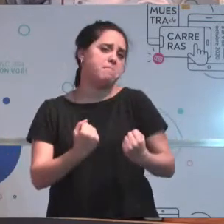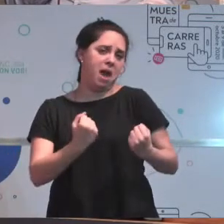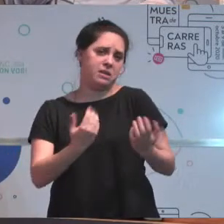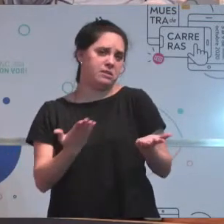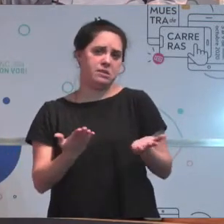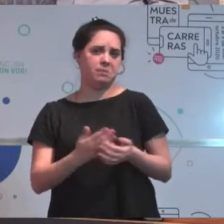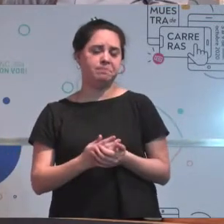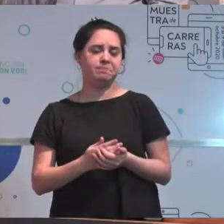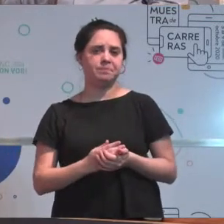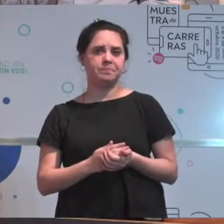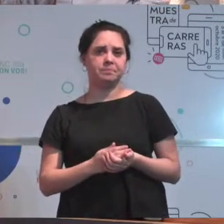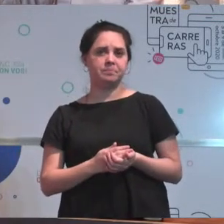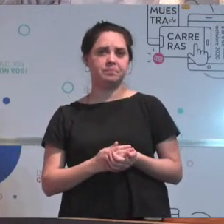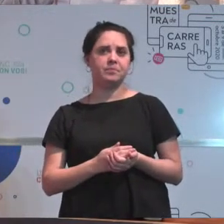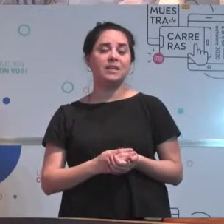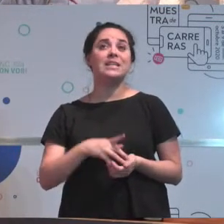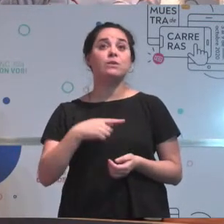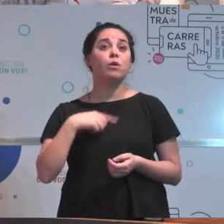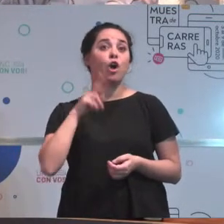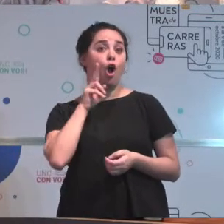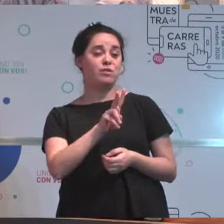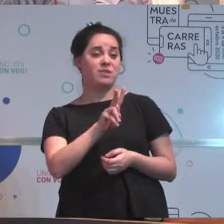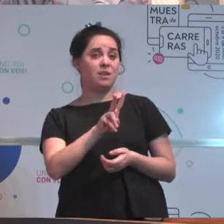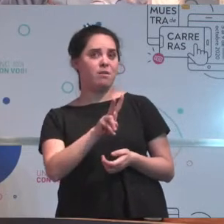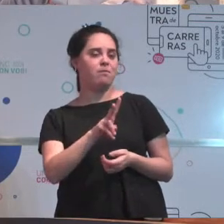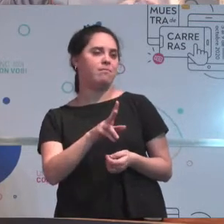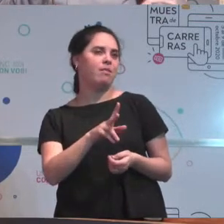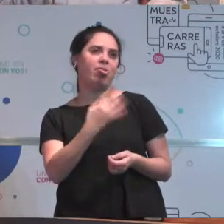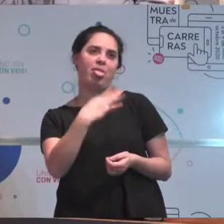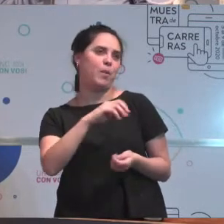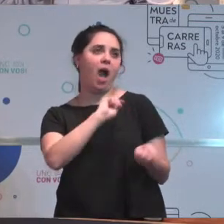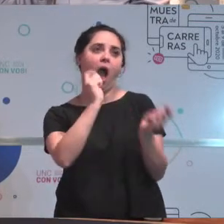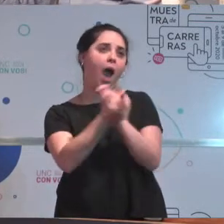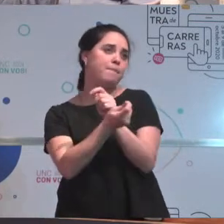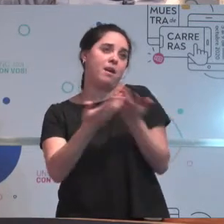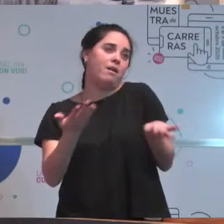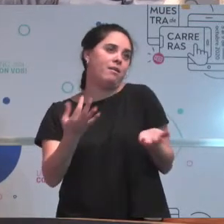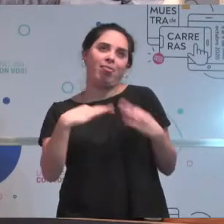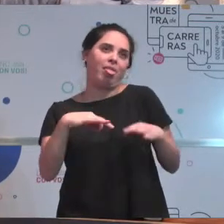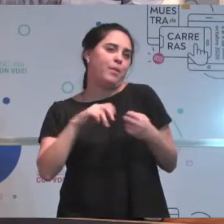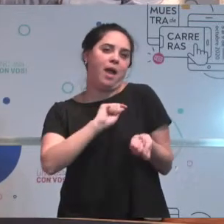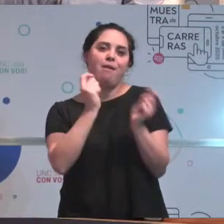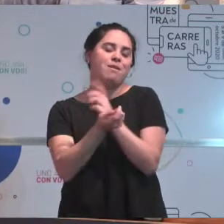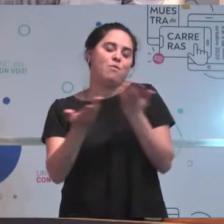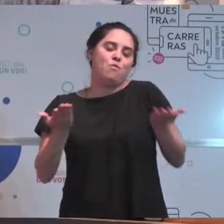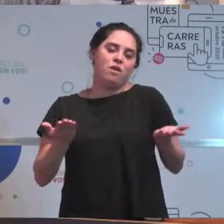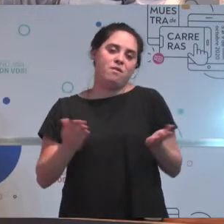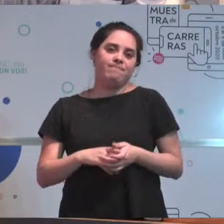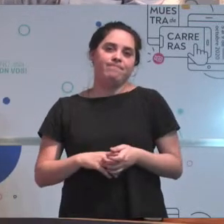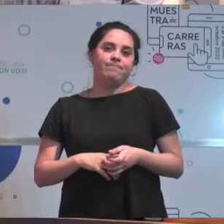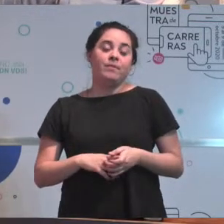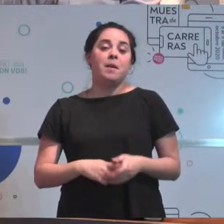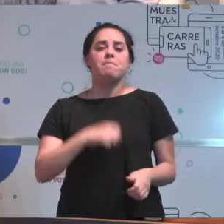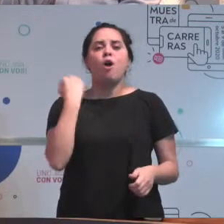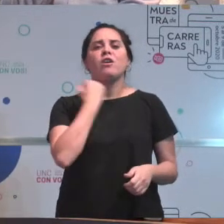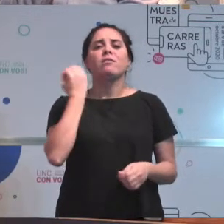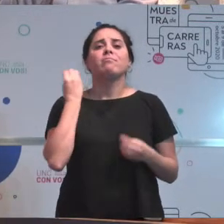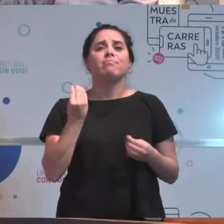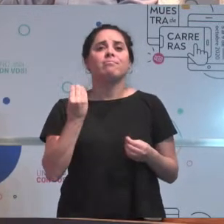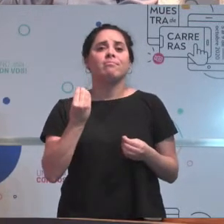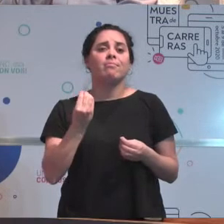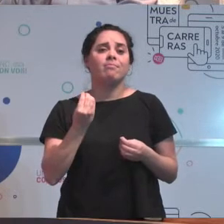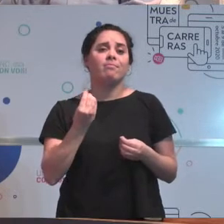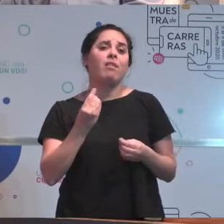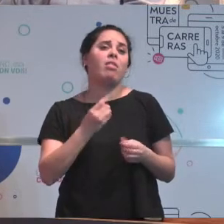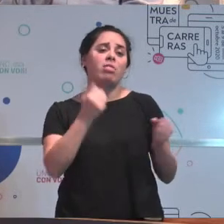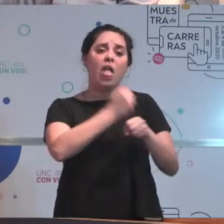observa, si hay que cambiar, hay que cambiar. Bien, no hay con qué darles. Lo importante es poder buscar y trabajar de lo que a le